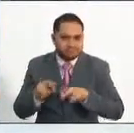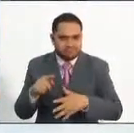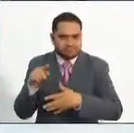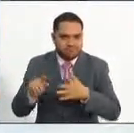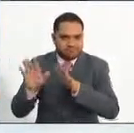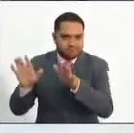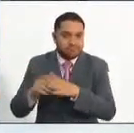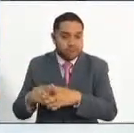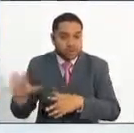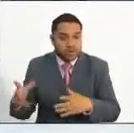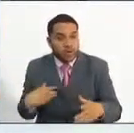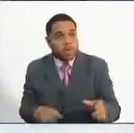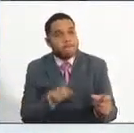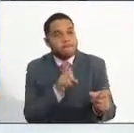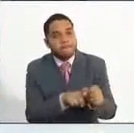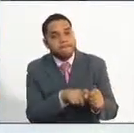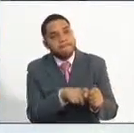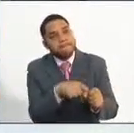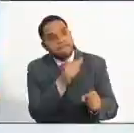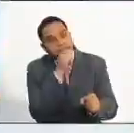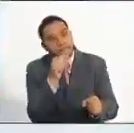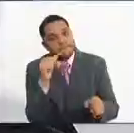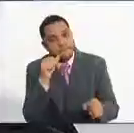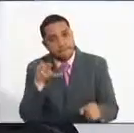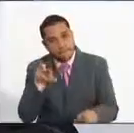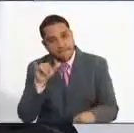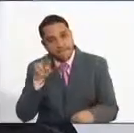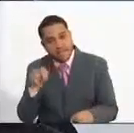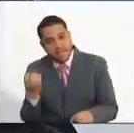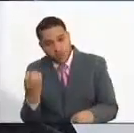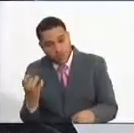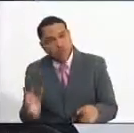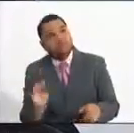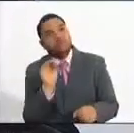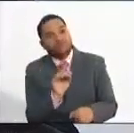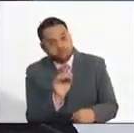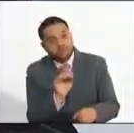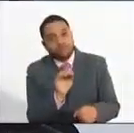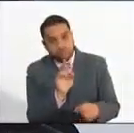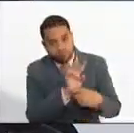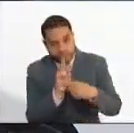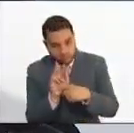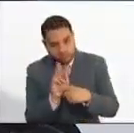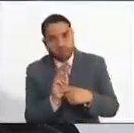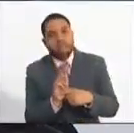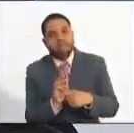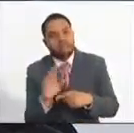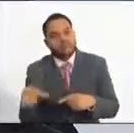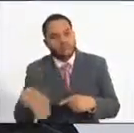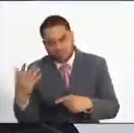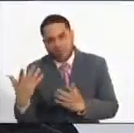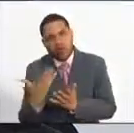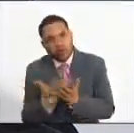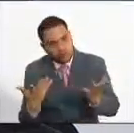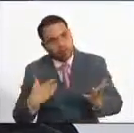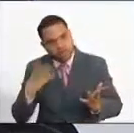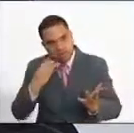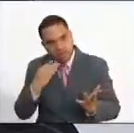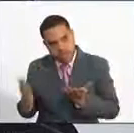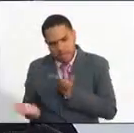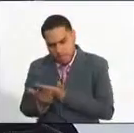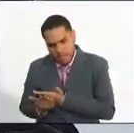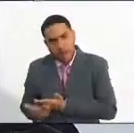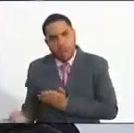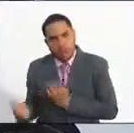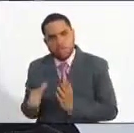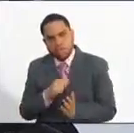adquirir un PIN, inscribirse a través de la página web, luego cargar los documentos que soportarán los estudios y la experiencia o los requisitos del empleo al